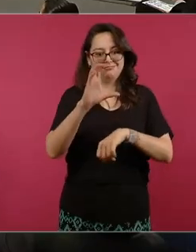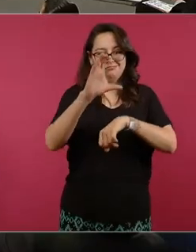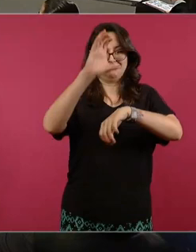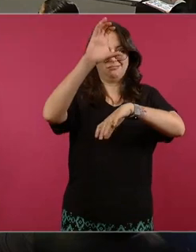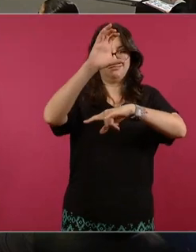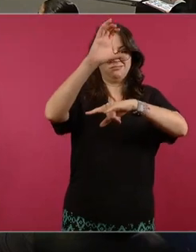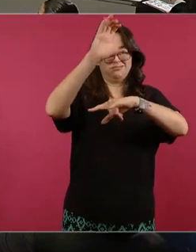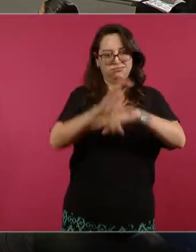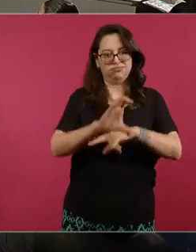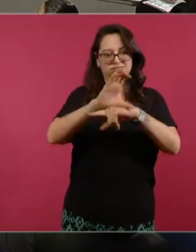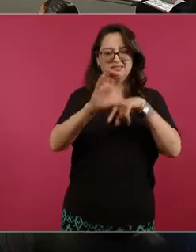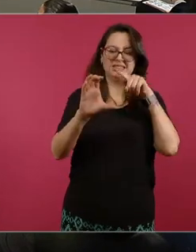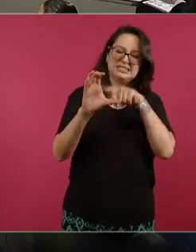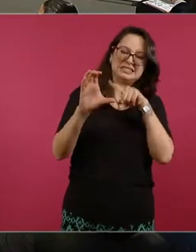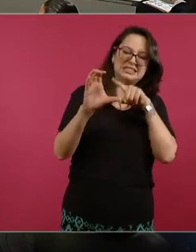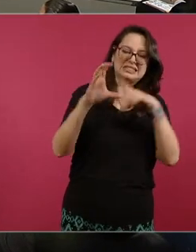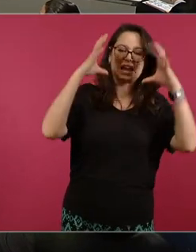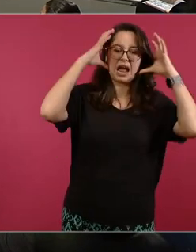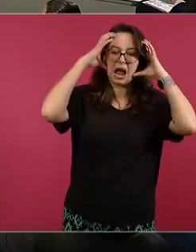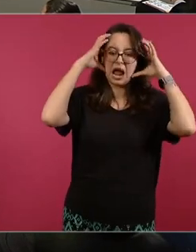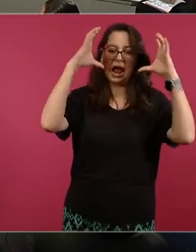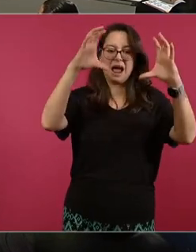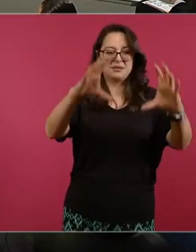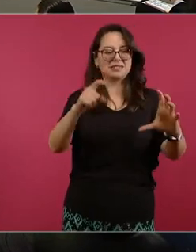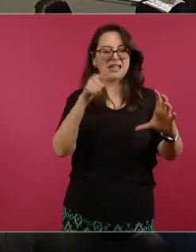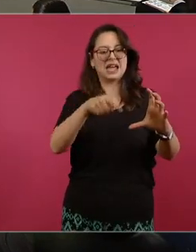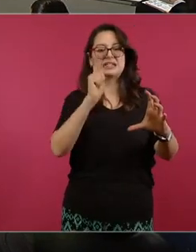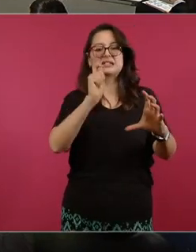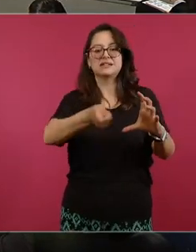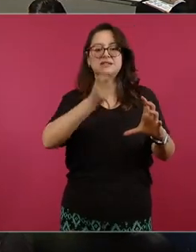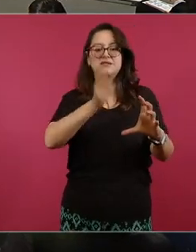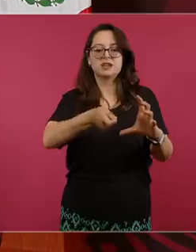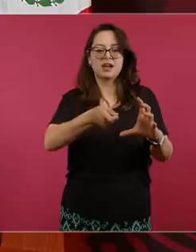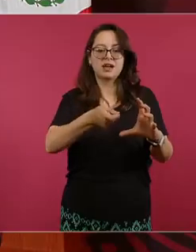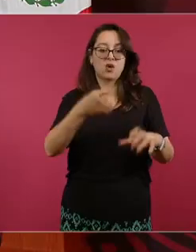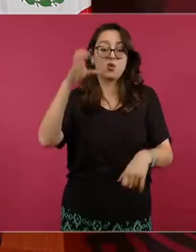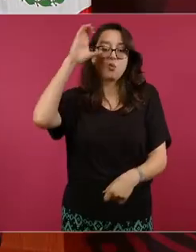es la cultura madre